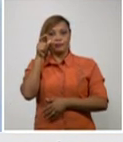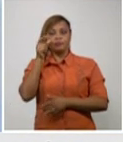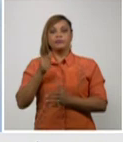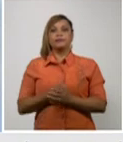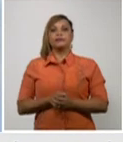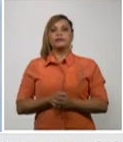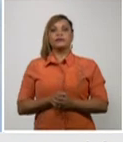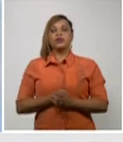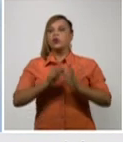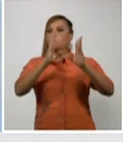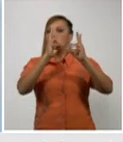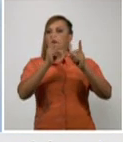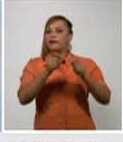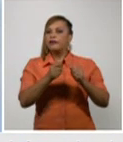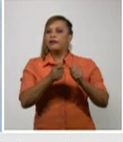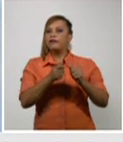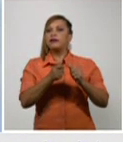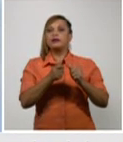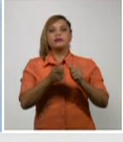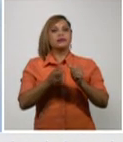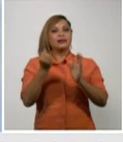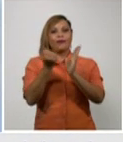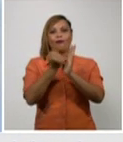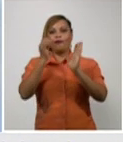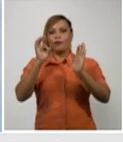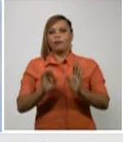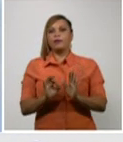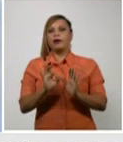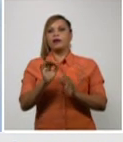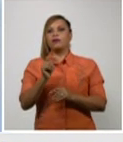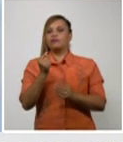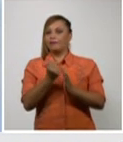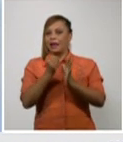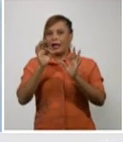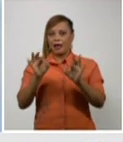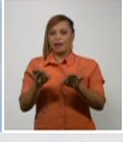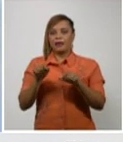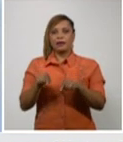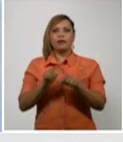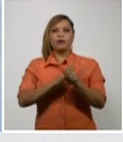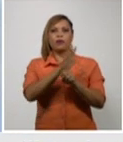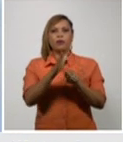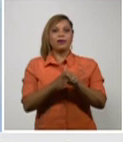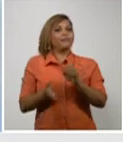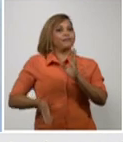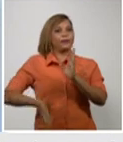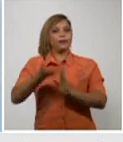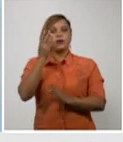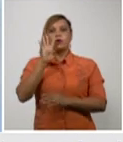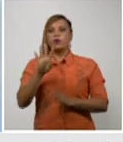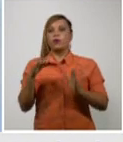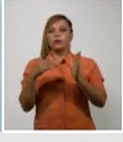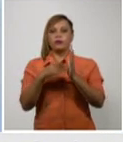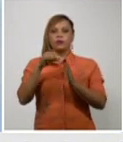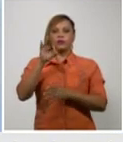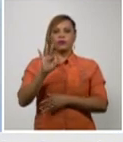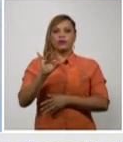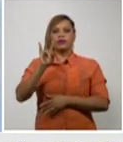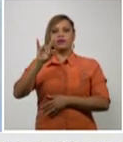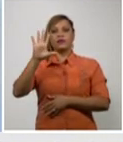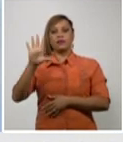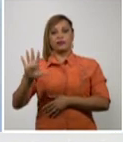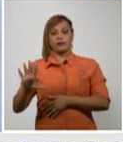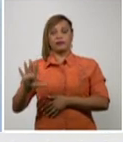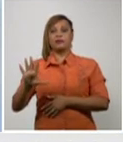cifra también de pacientes confirmados de pacientes activos elevada 4.895